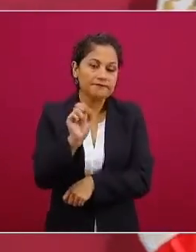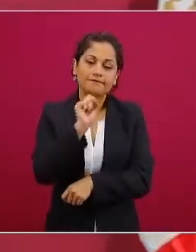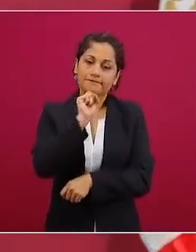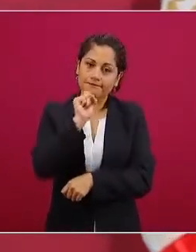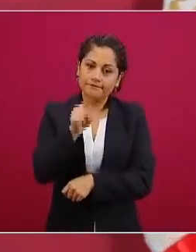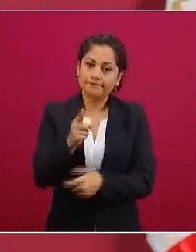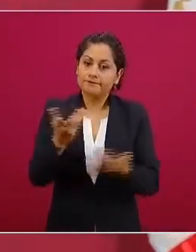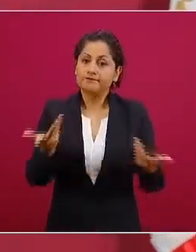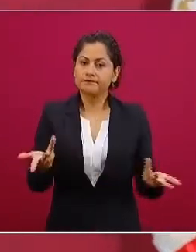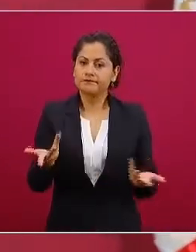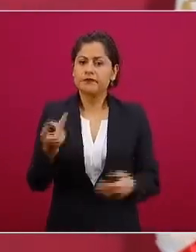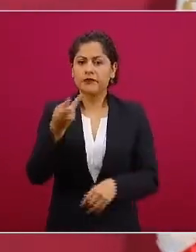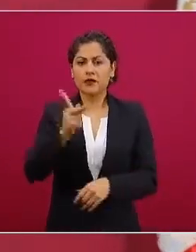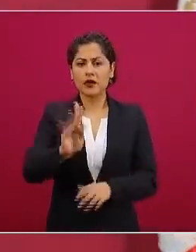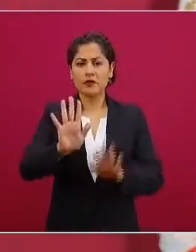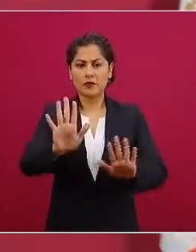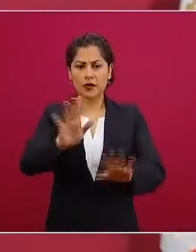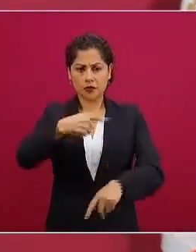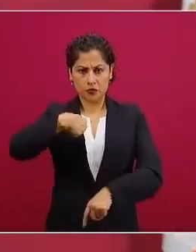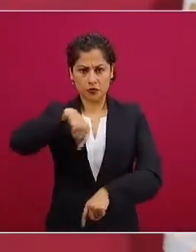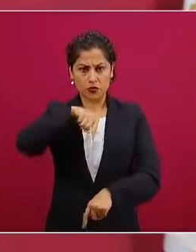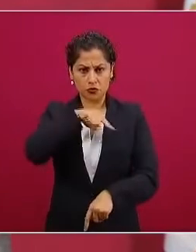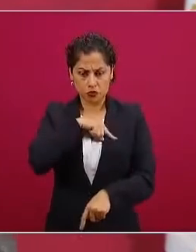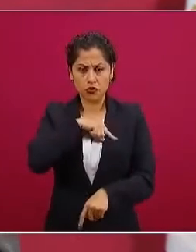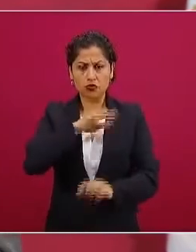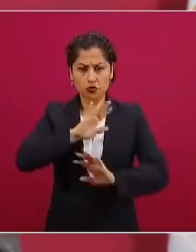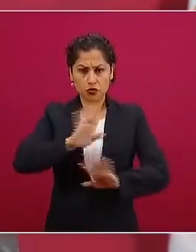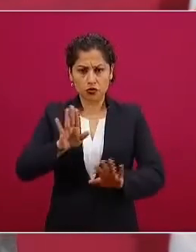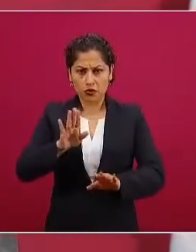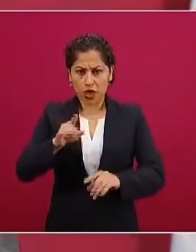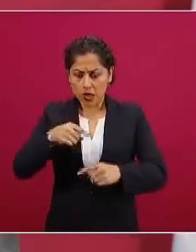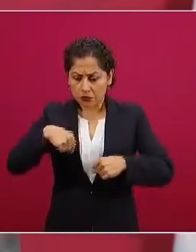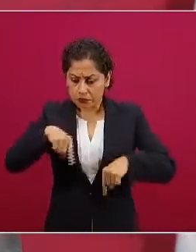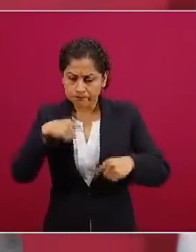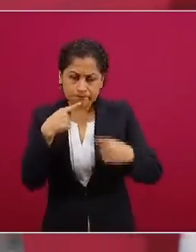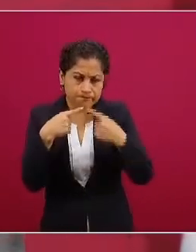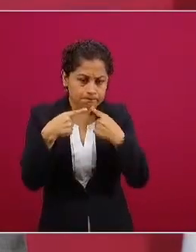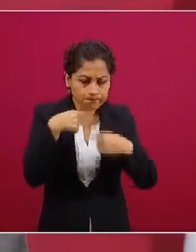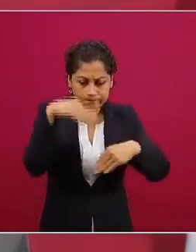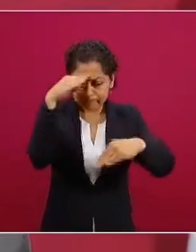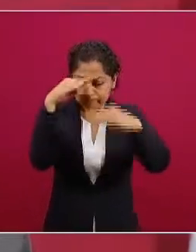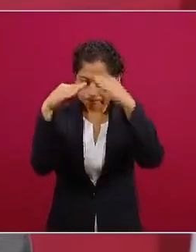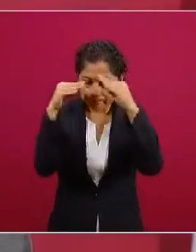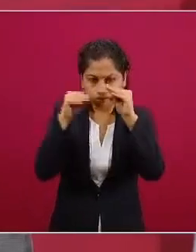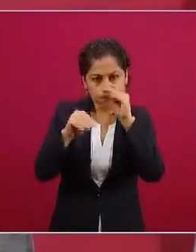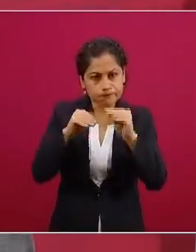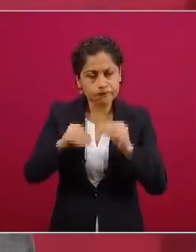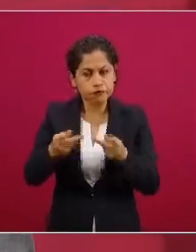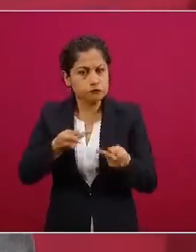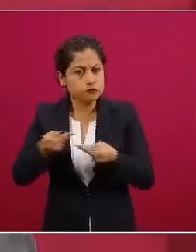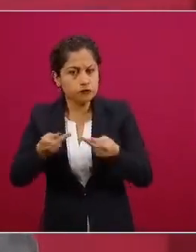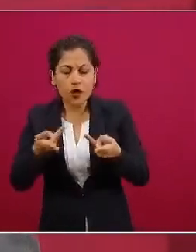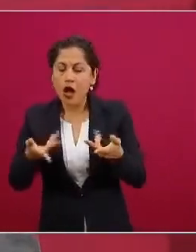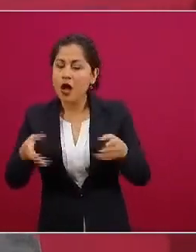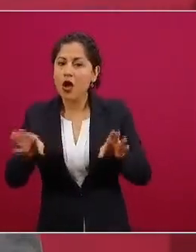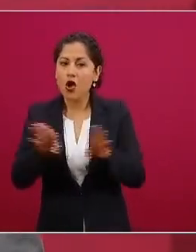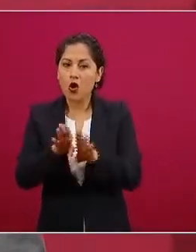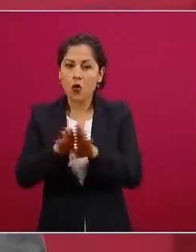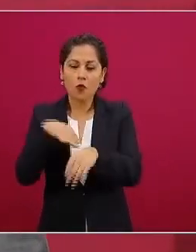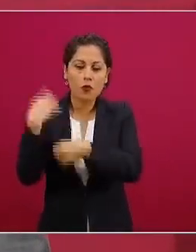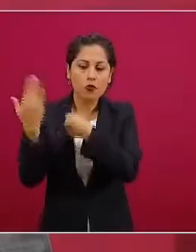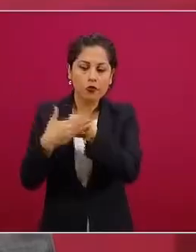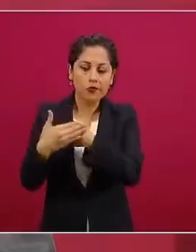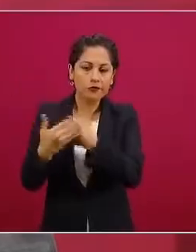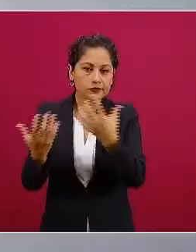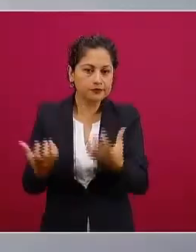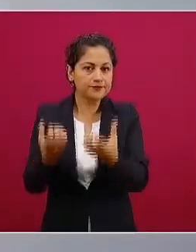estamos ya elaborando una estrategia, se los comentaba ayer, que va a consistir